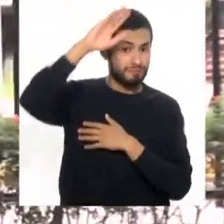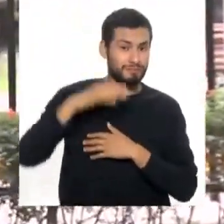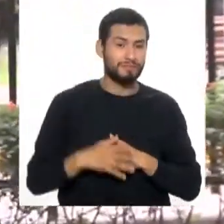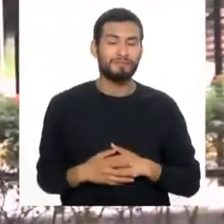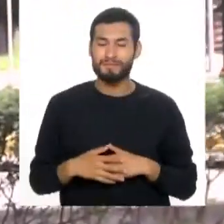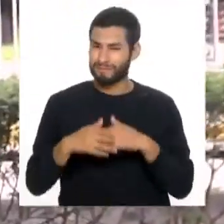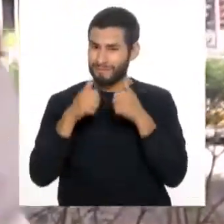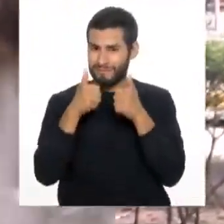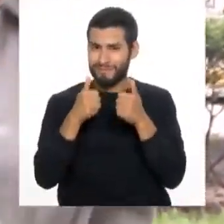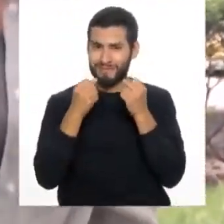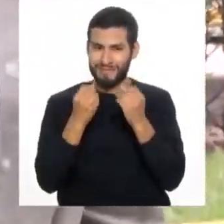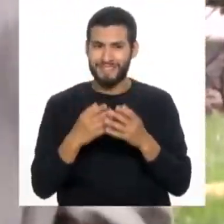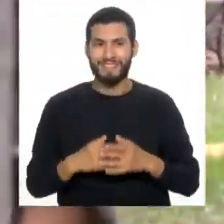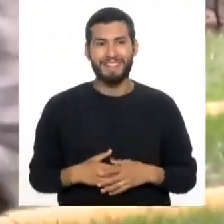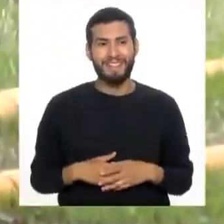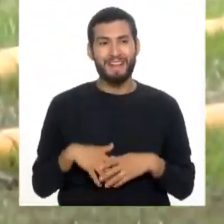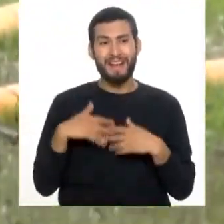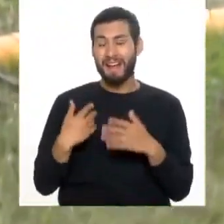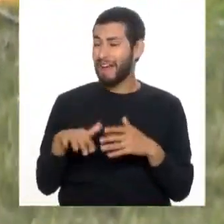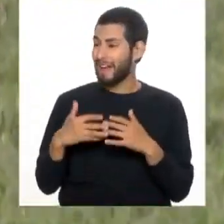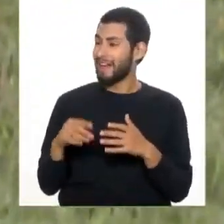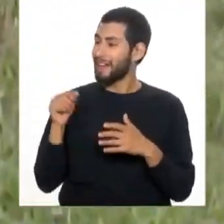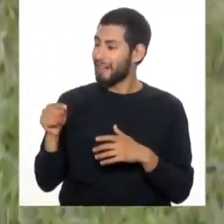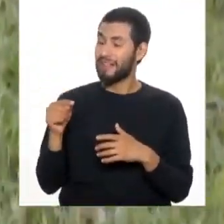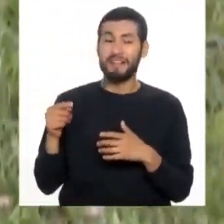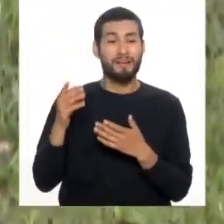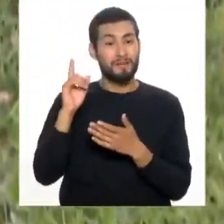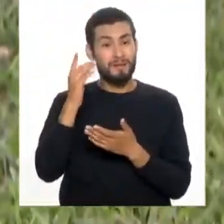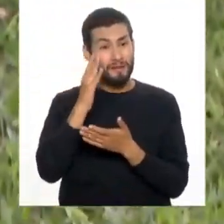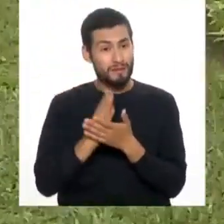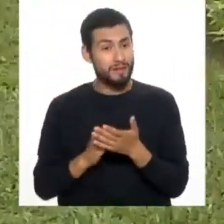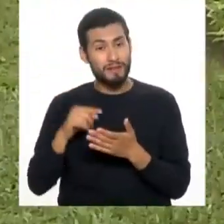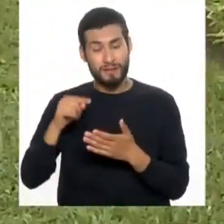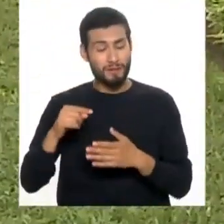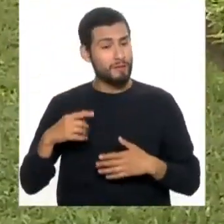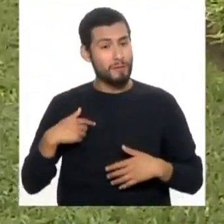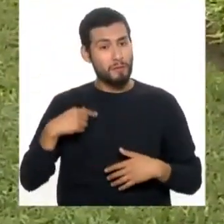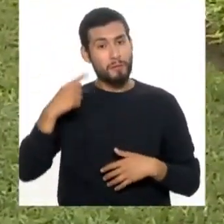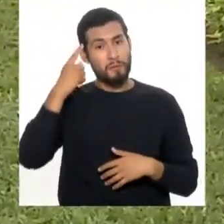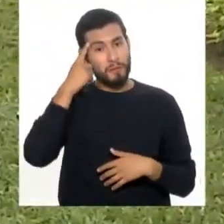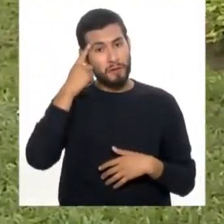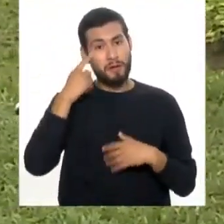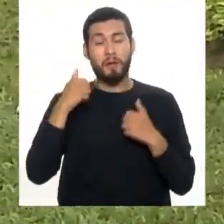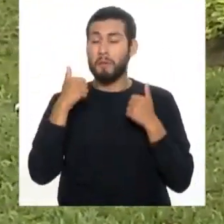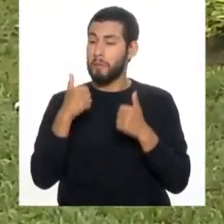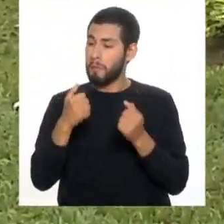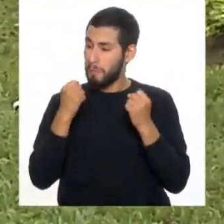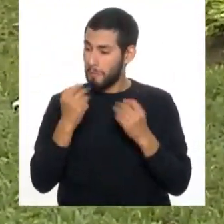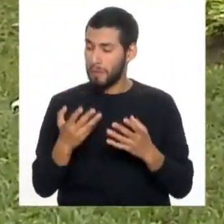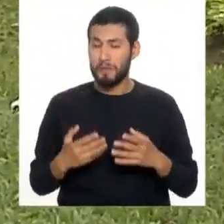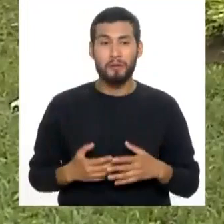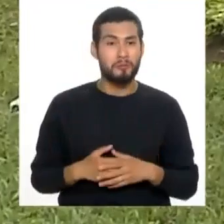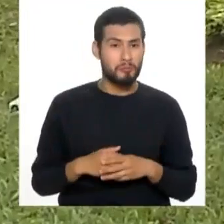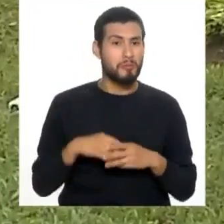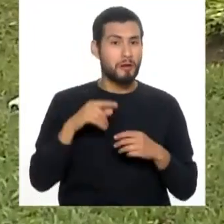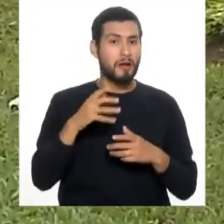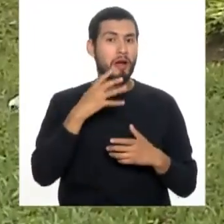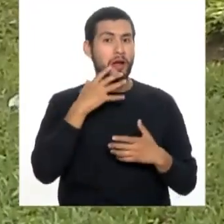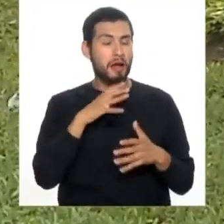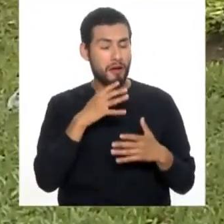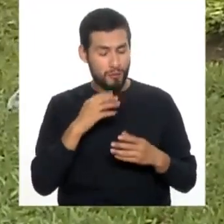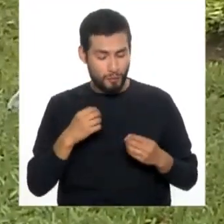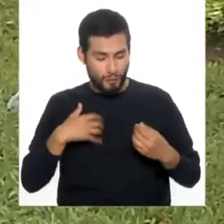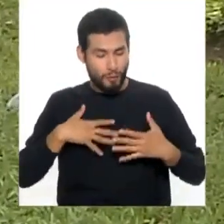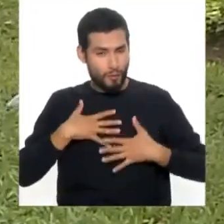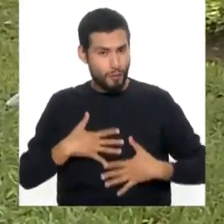Eso. Magali, genial. Entonces, esta primera parte de la rutina me ha parecido fantástica. Un calentamiento. Un calentamiento,